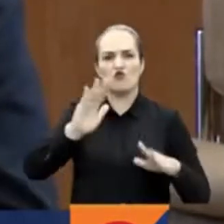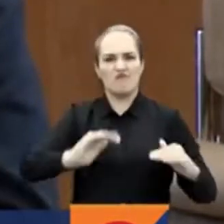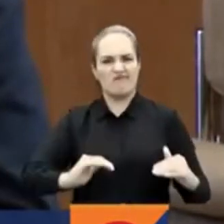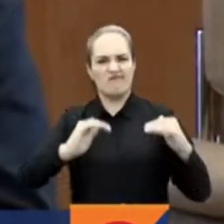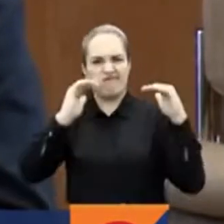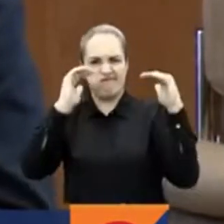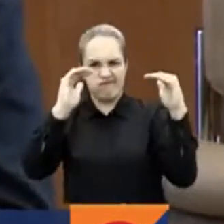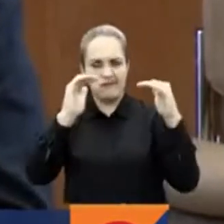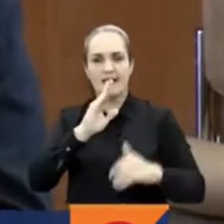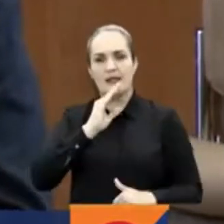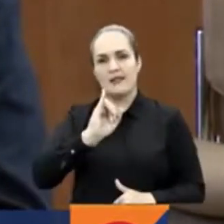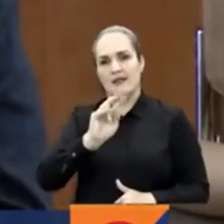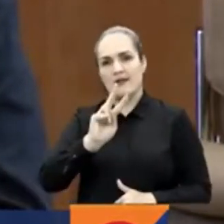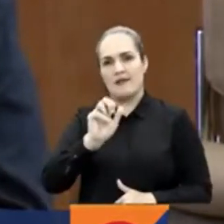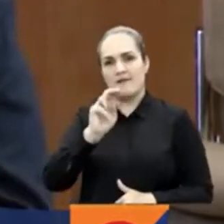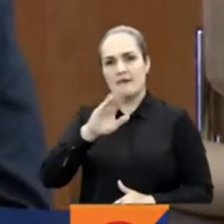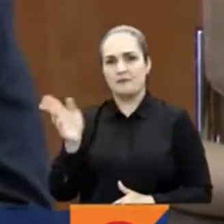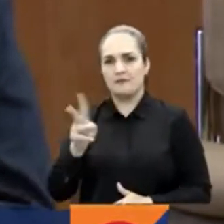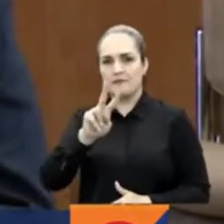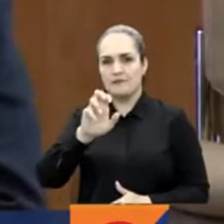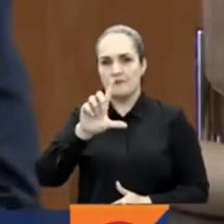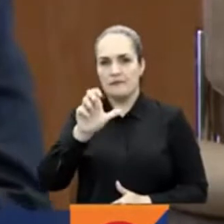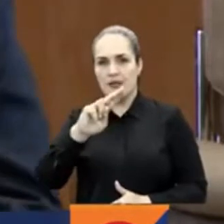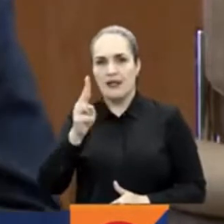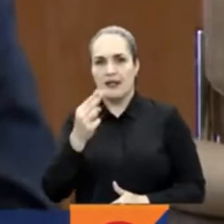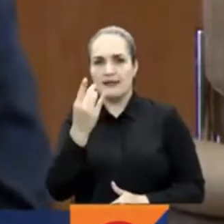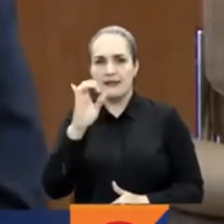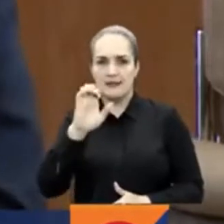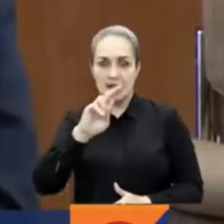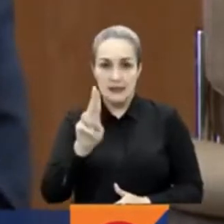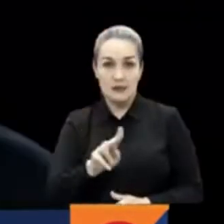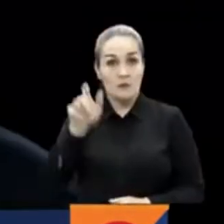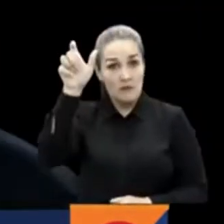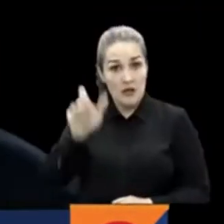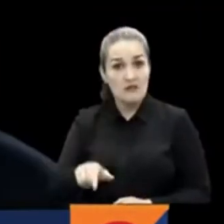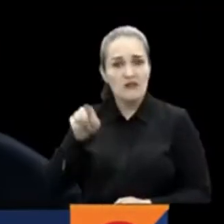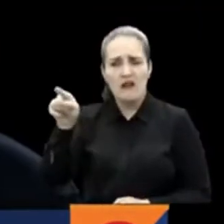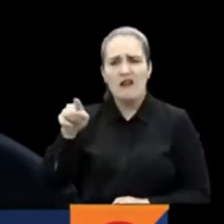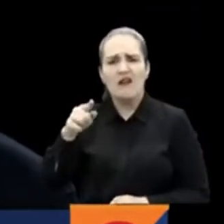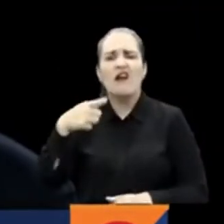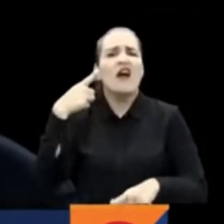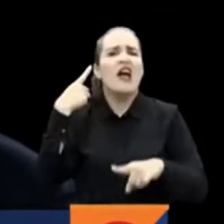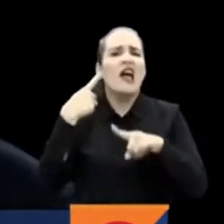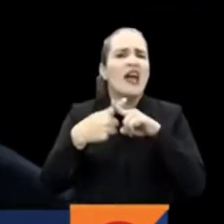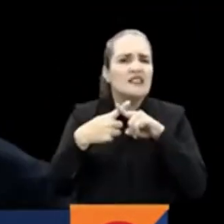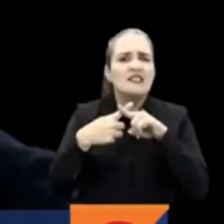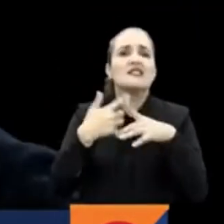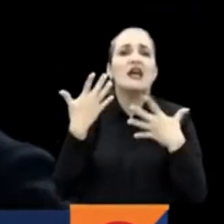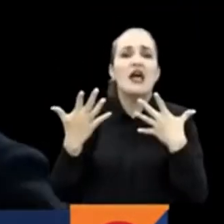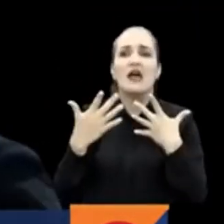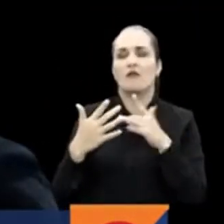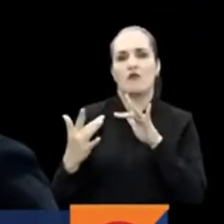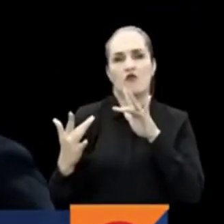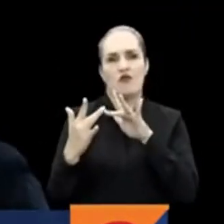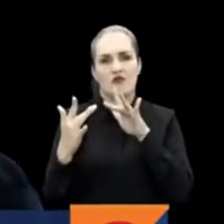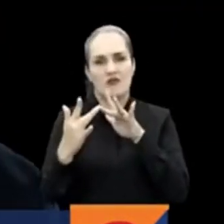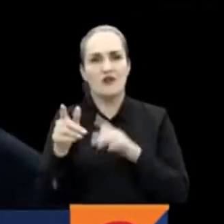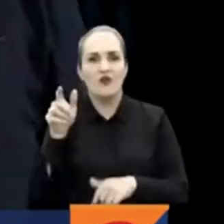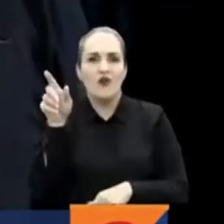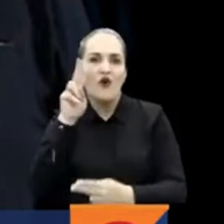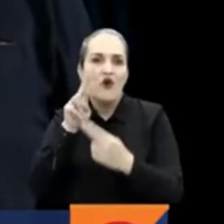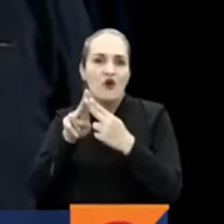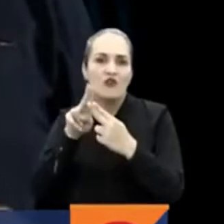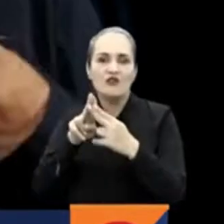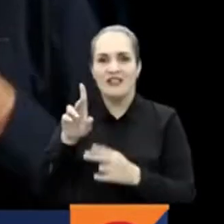Gómez, también una persona pues que ha tenido alguna relación con el actual ministro de defensa colombiano Diego